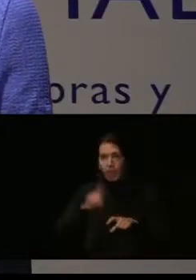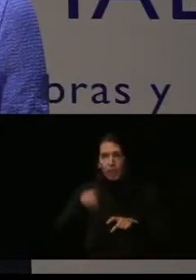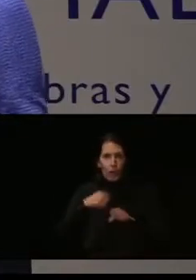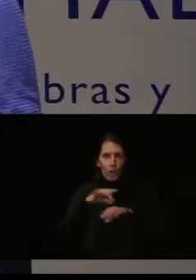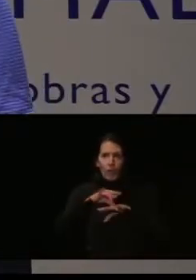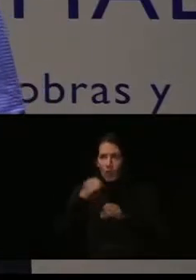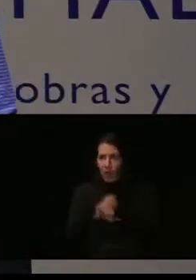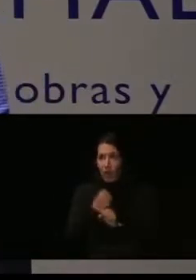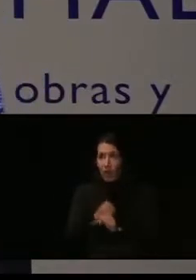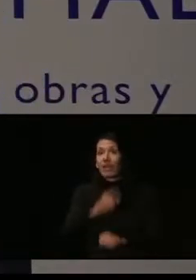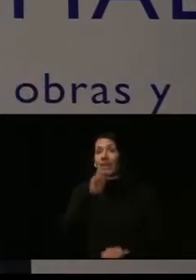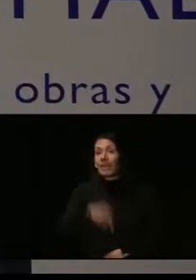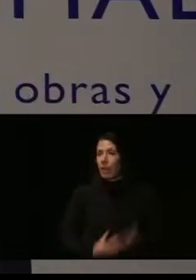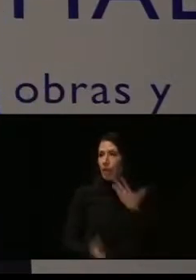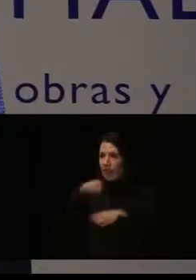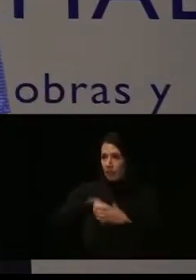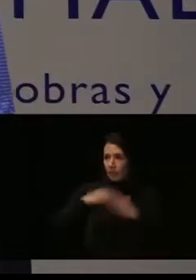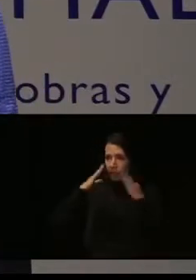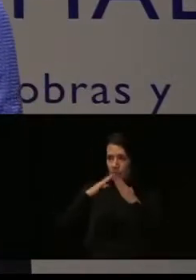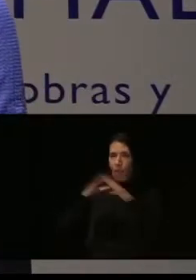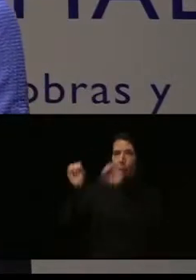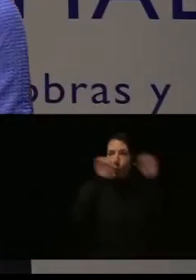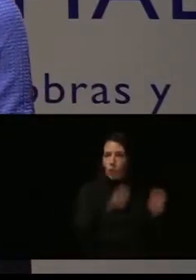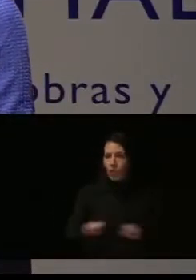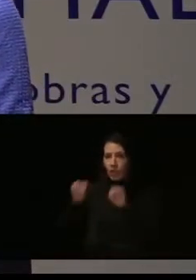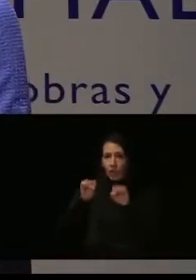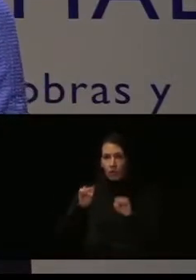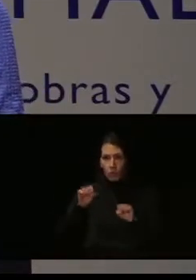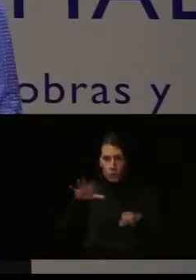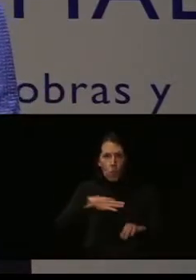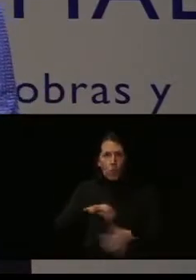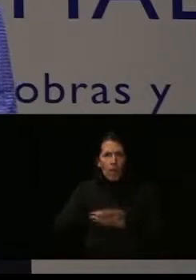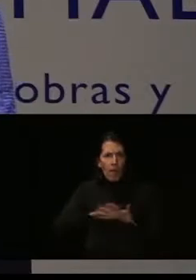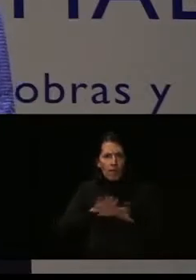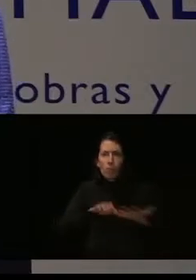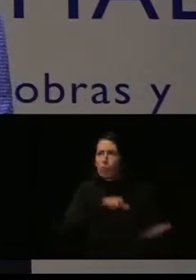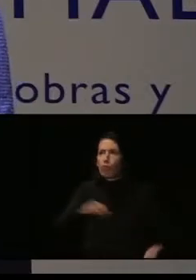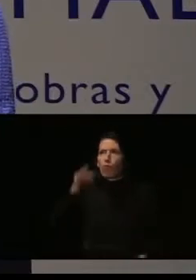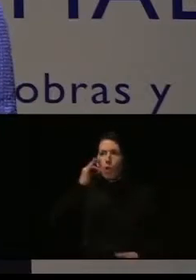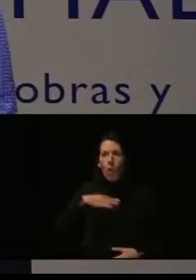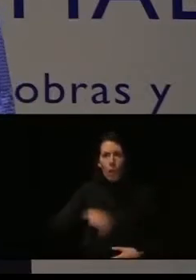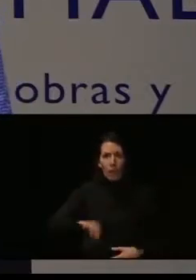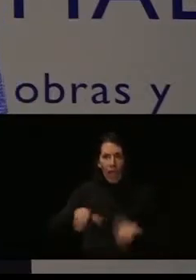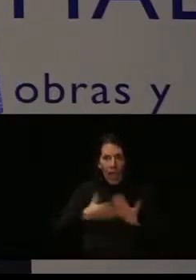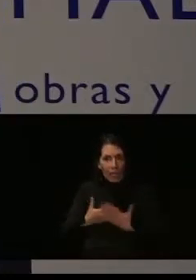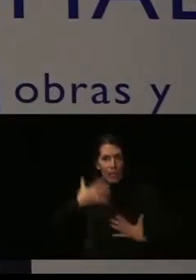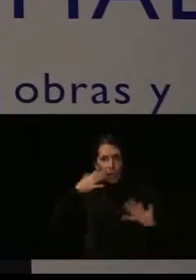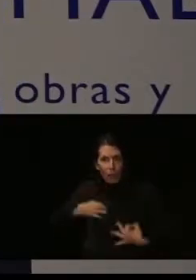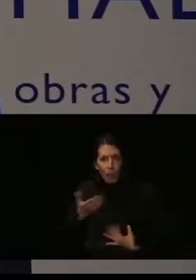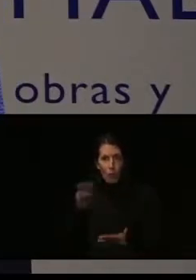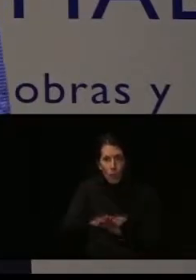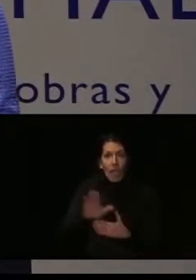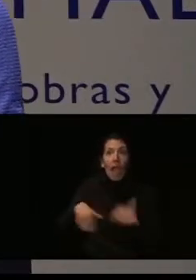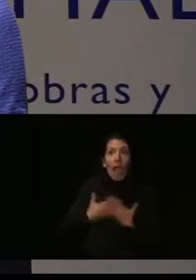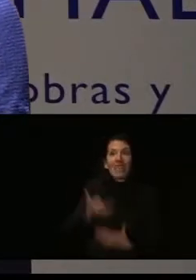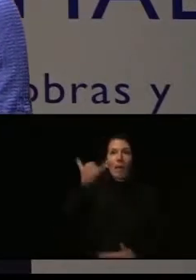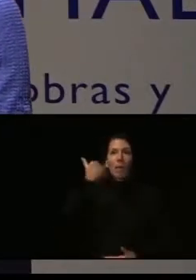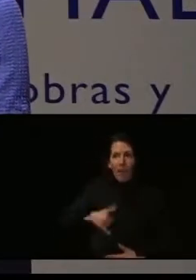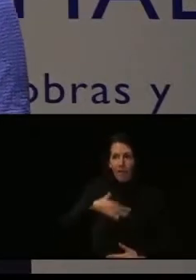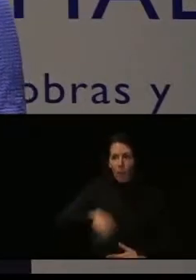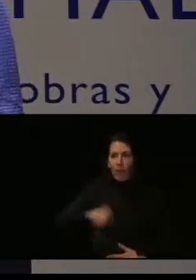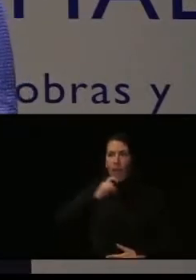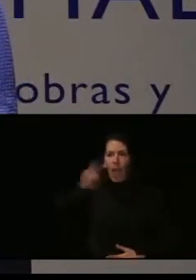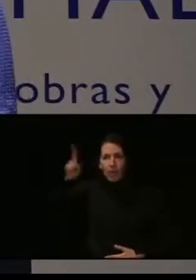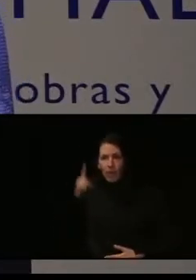y recursos de alojamiento protegido. Tened en cuenta que podemos estar hablando de mujeres en riesgo vital o amenazadas por mafias y necesitan